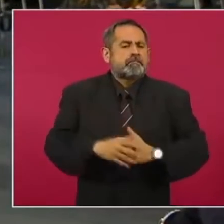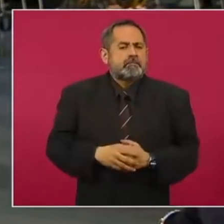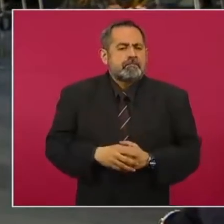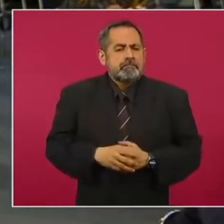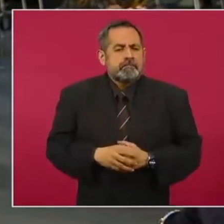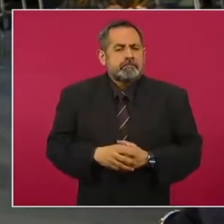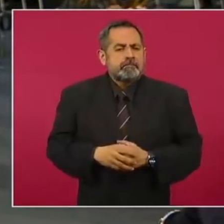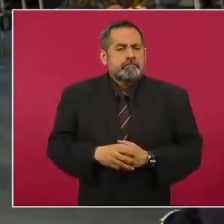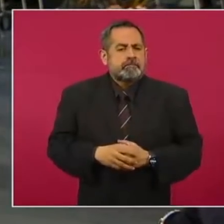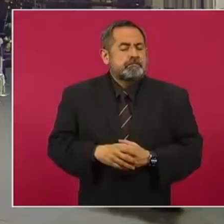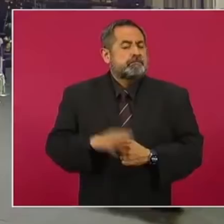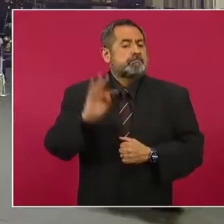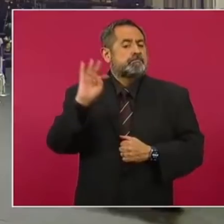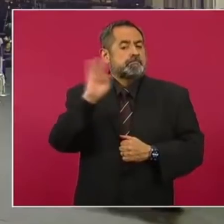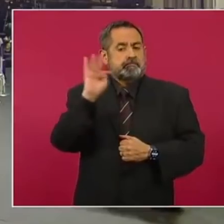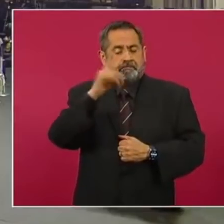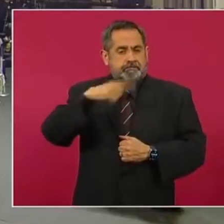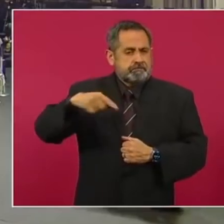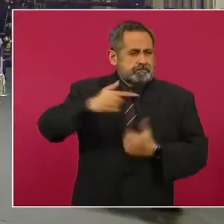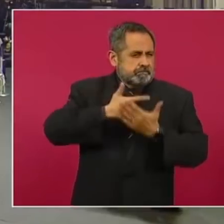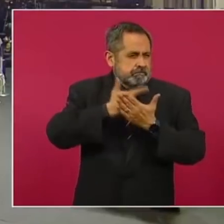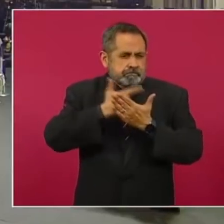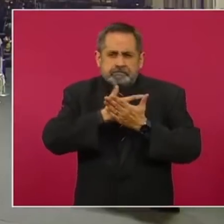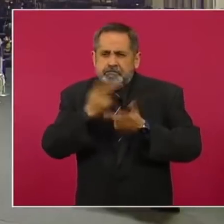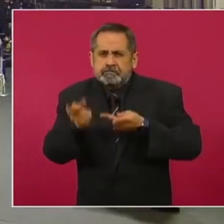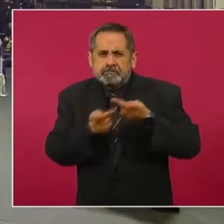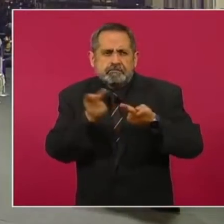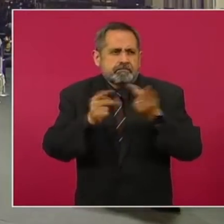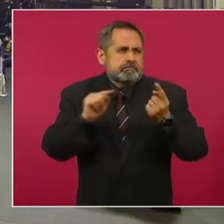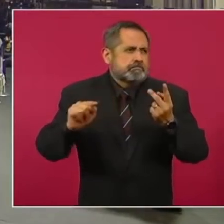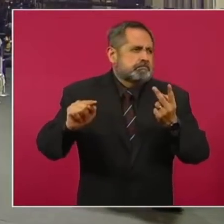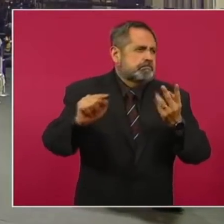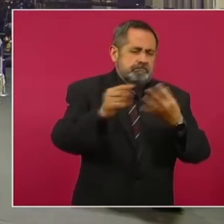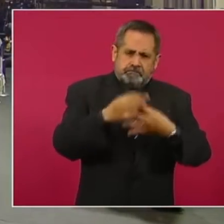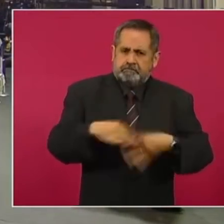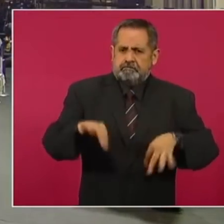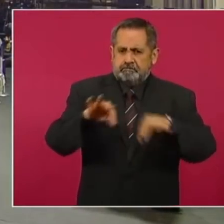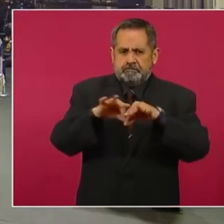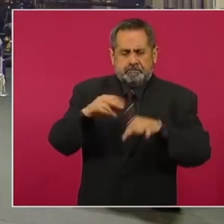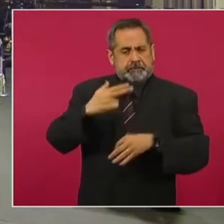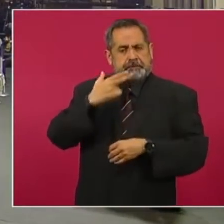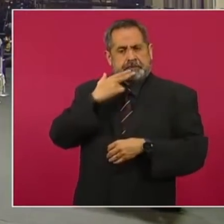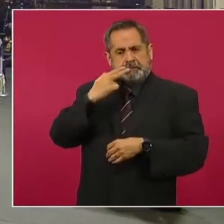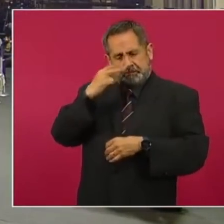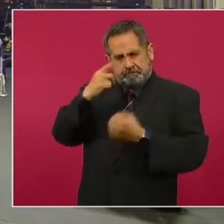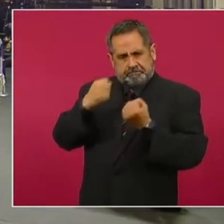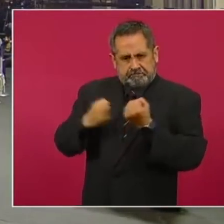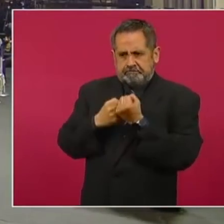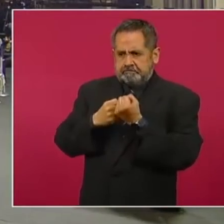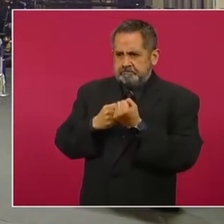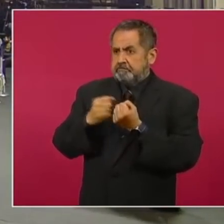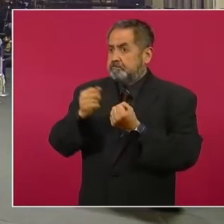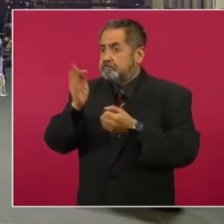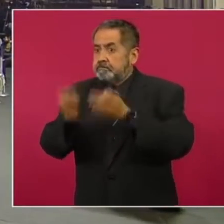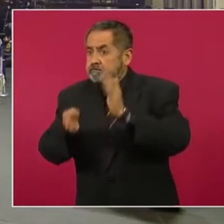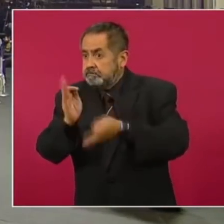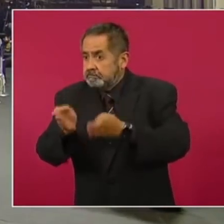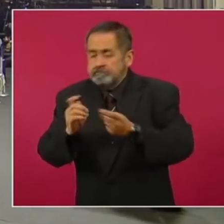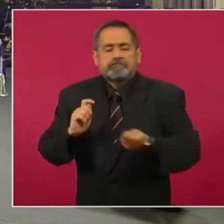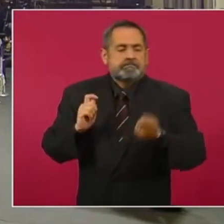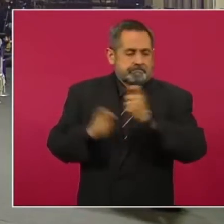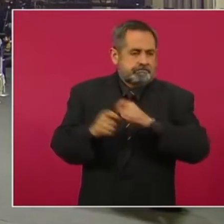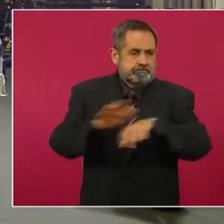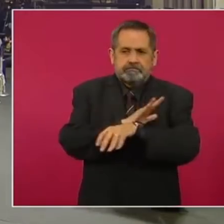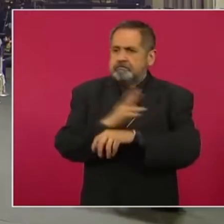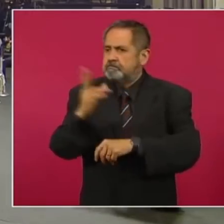encuestas han tenido gran trascendencia, gran trascendencia como fundamento para realizar importantes proyectos en este gobierno,